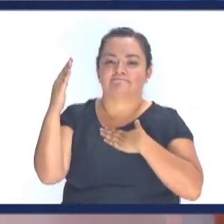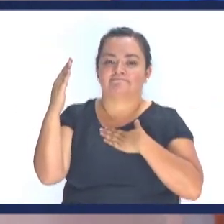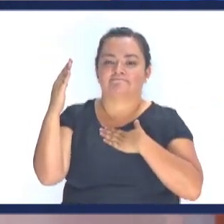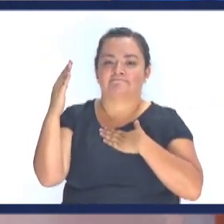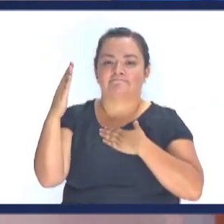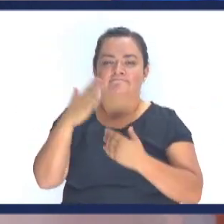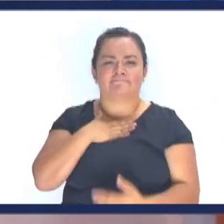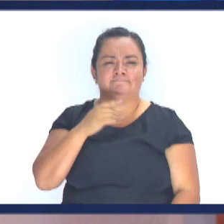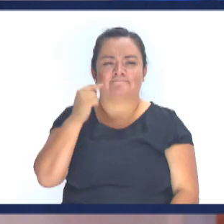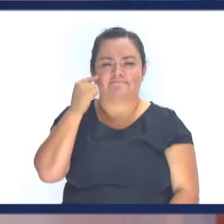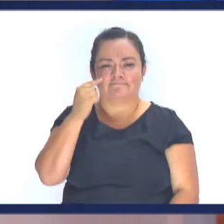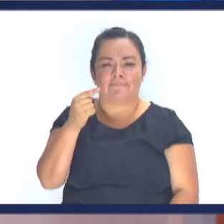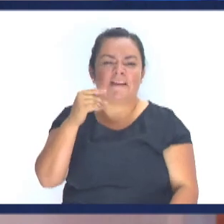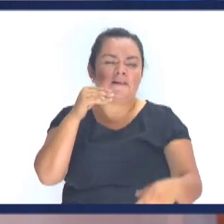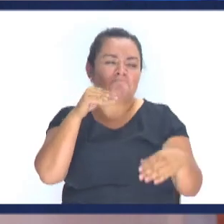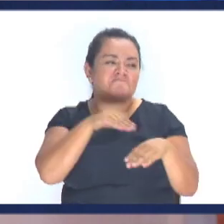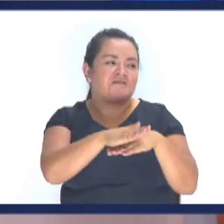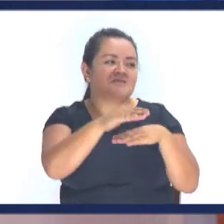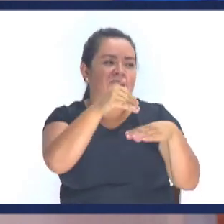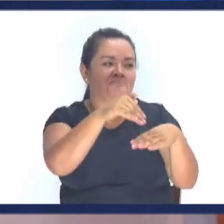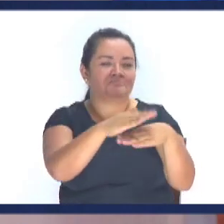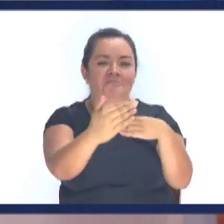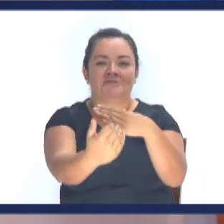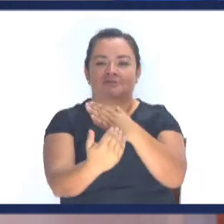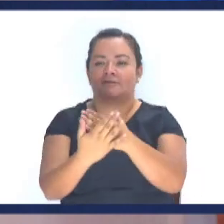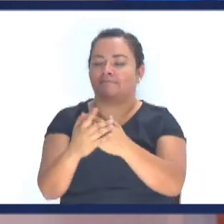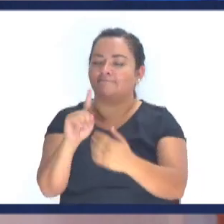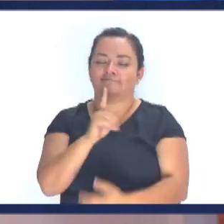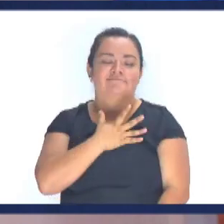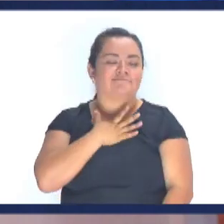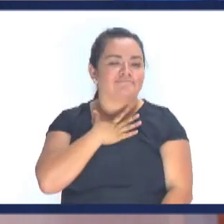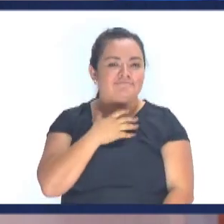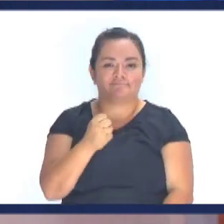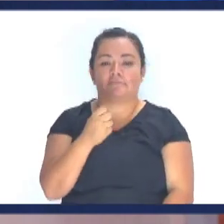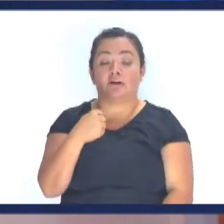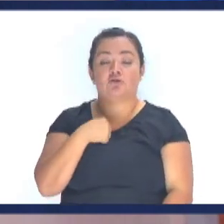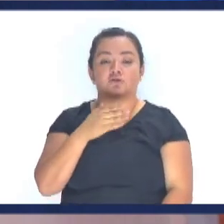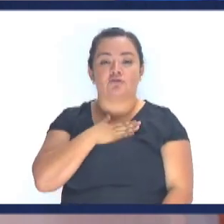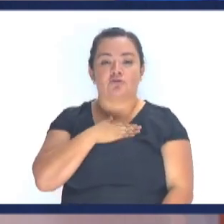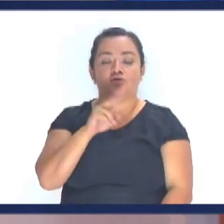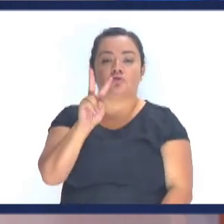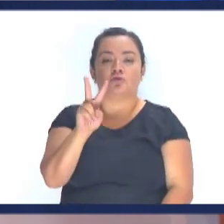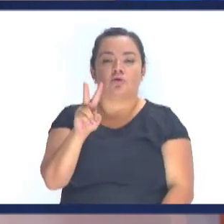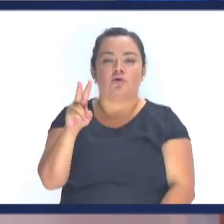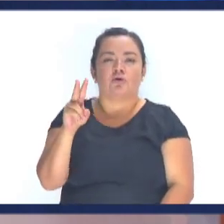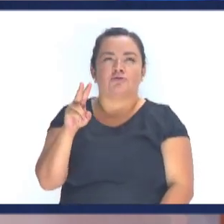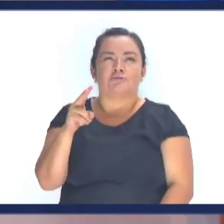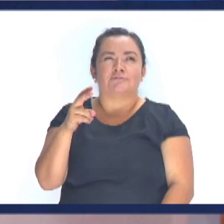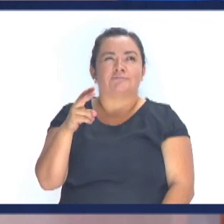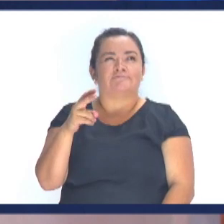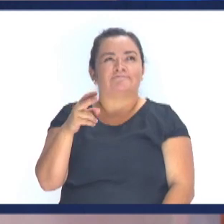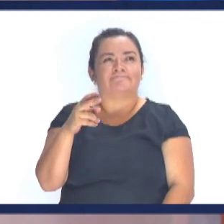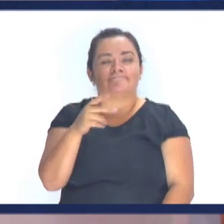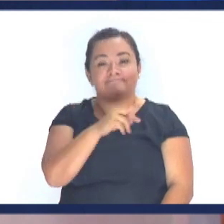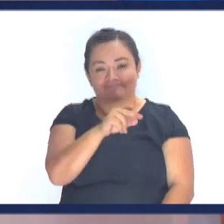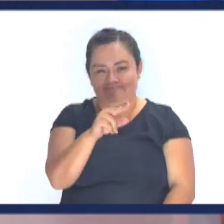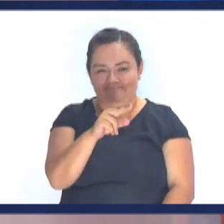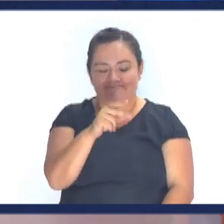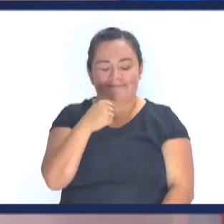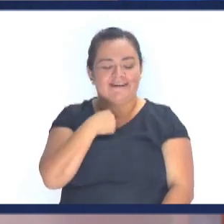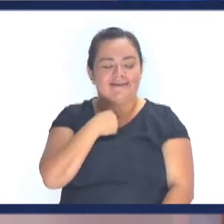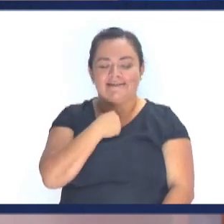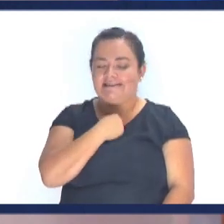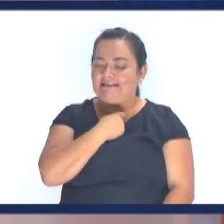A mí Ese asunto Ver recados Me complica La vida Yo tengo Dos compañeros Que a mí Me drenan El cerebro